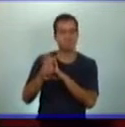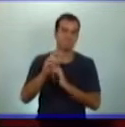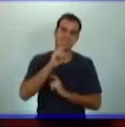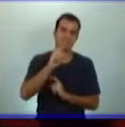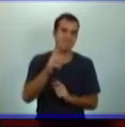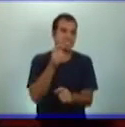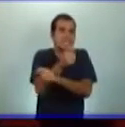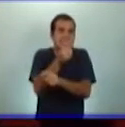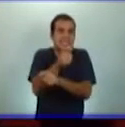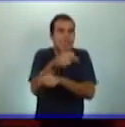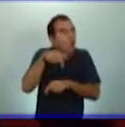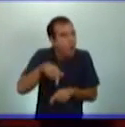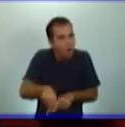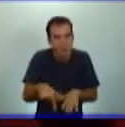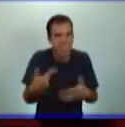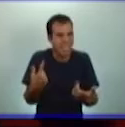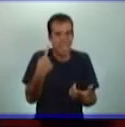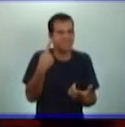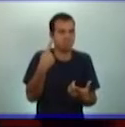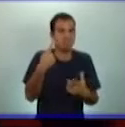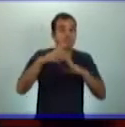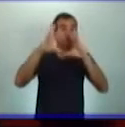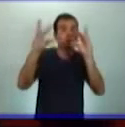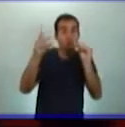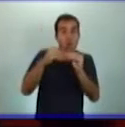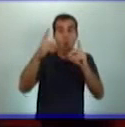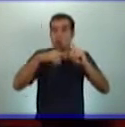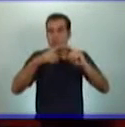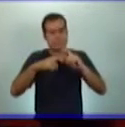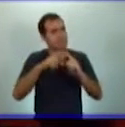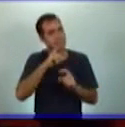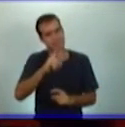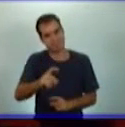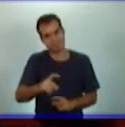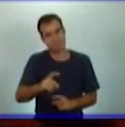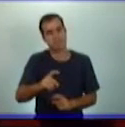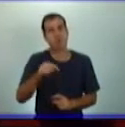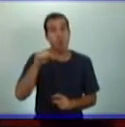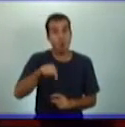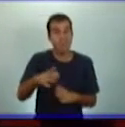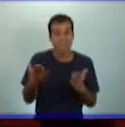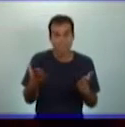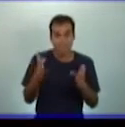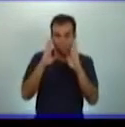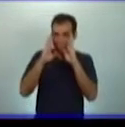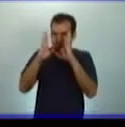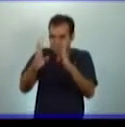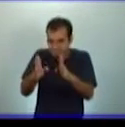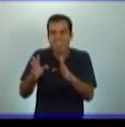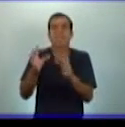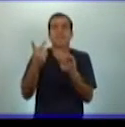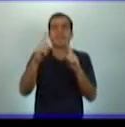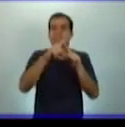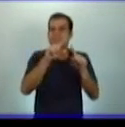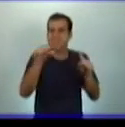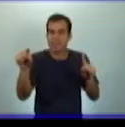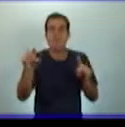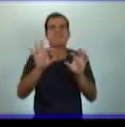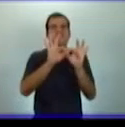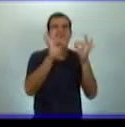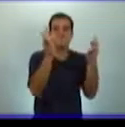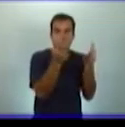Hoy nos vamos a detener en la familia cubana y la constitución.